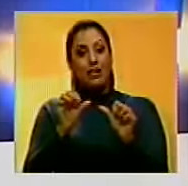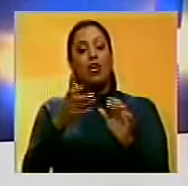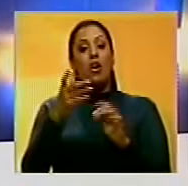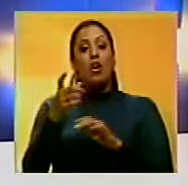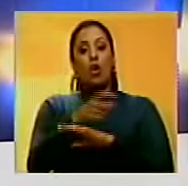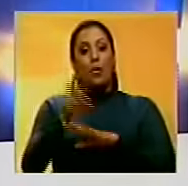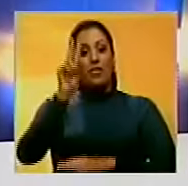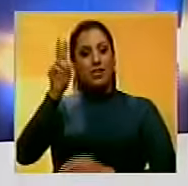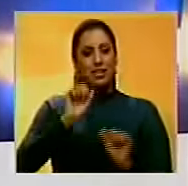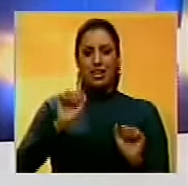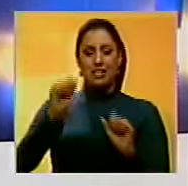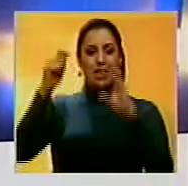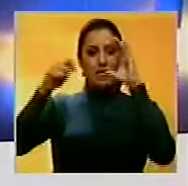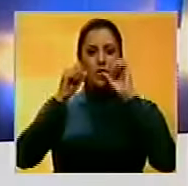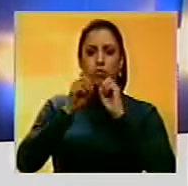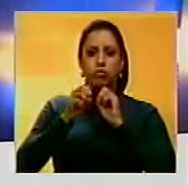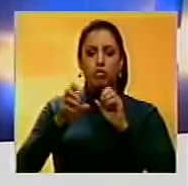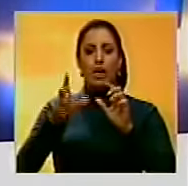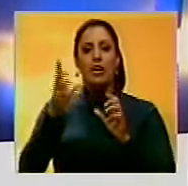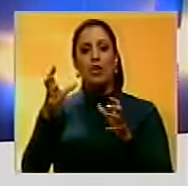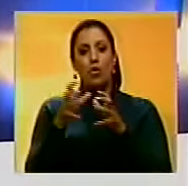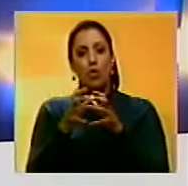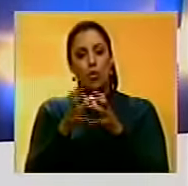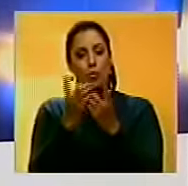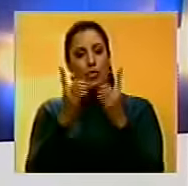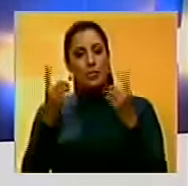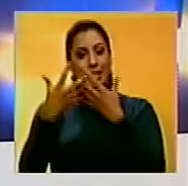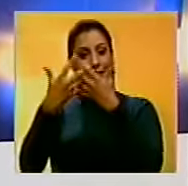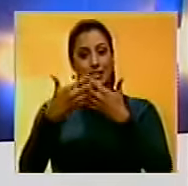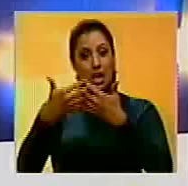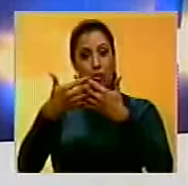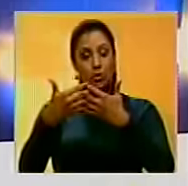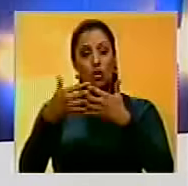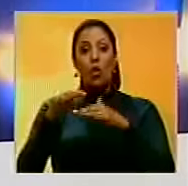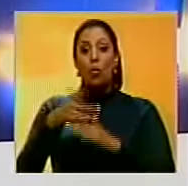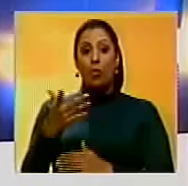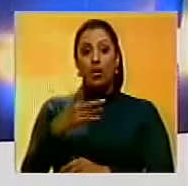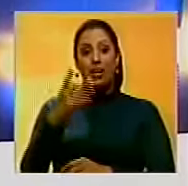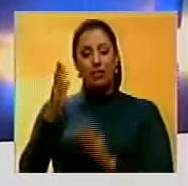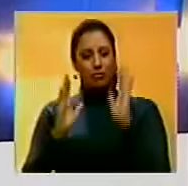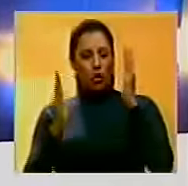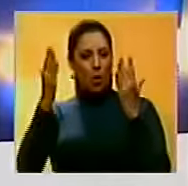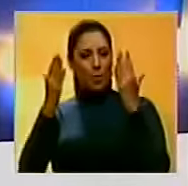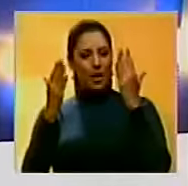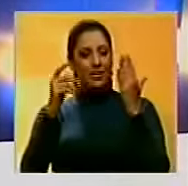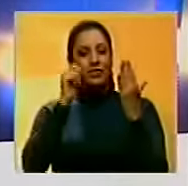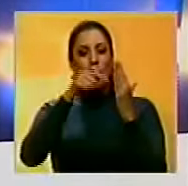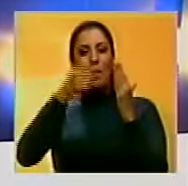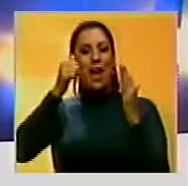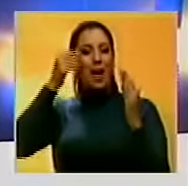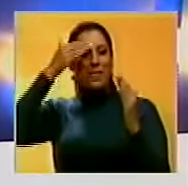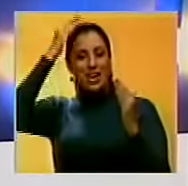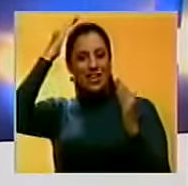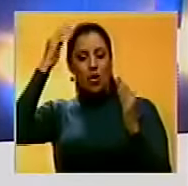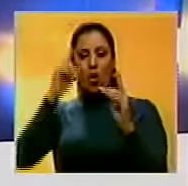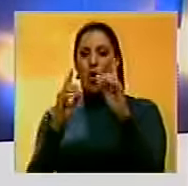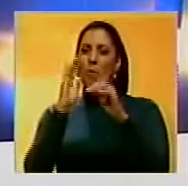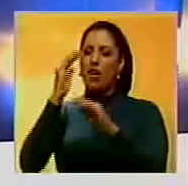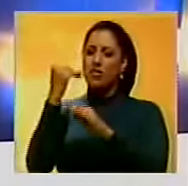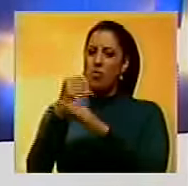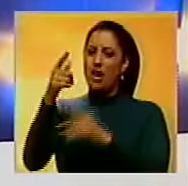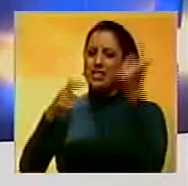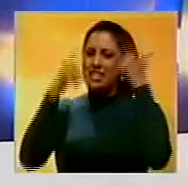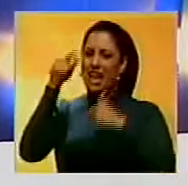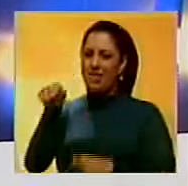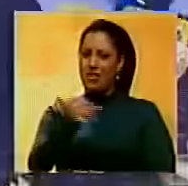El gobierno venezolano rechazó un video difundido por el partido demócrata estadounidense donde se compara al candidato Donald Trump con el fallecido presidente Hugo